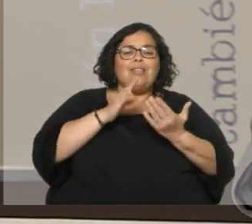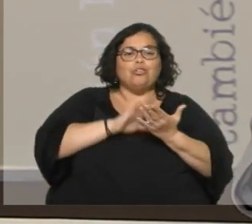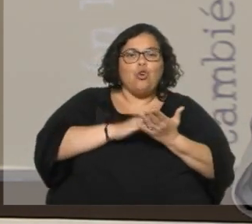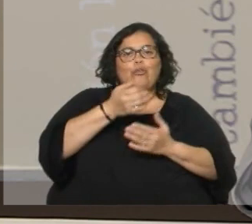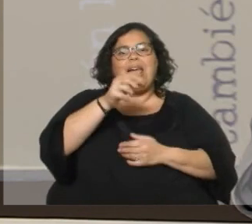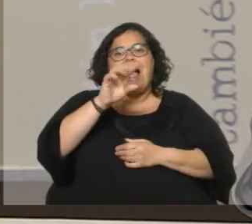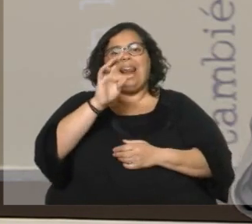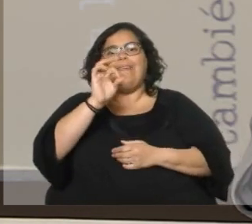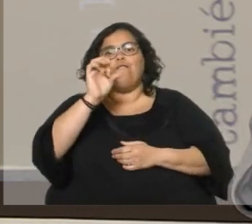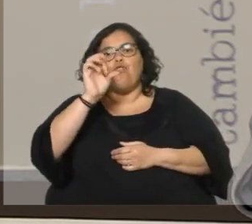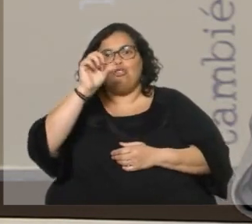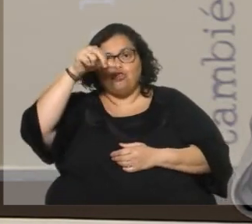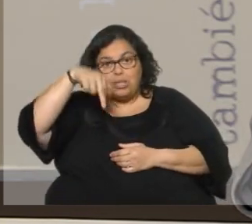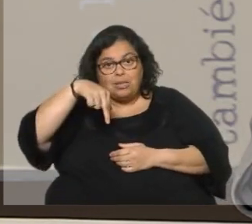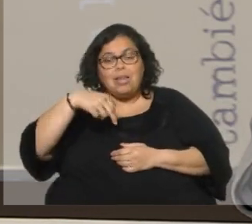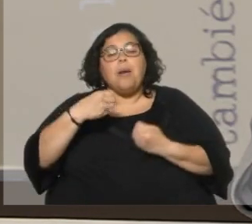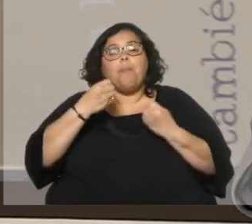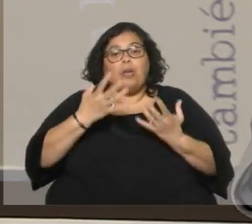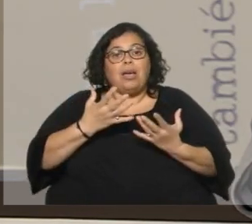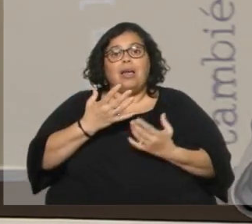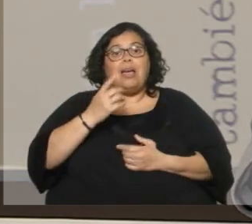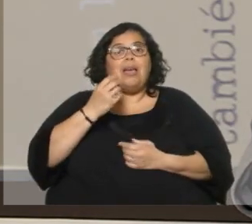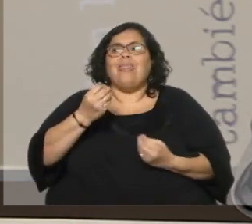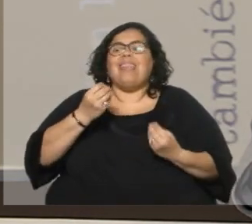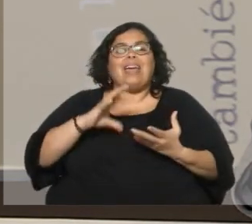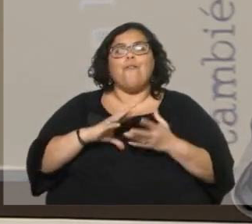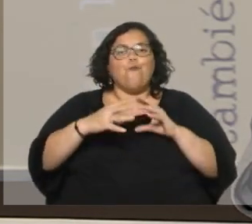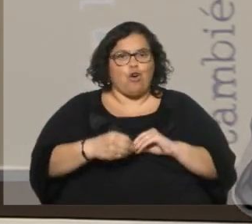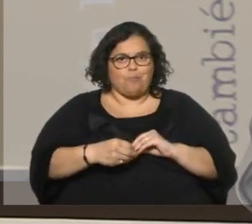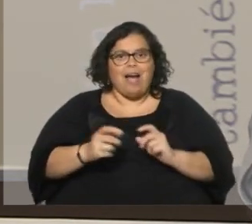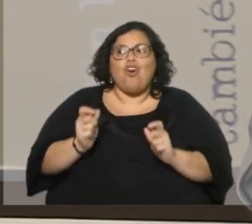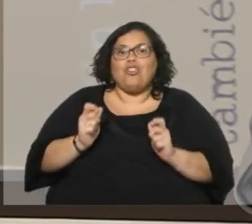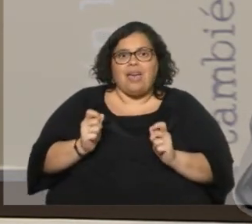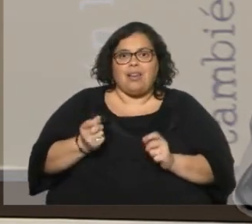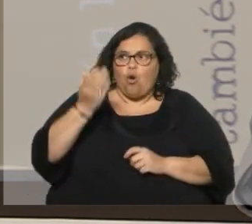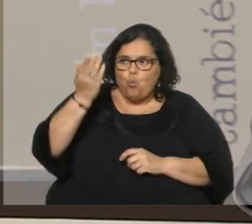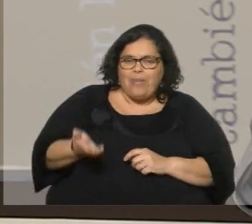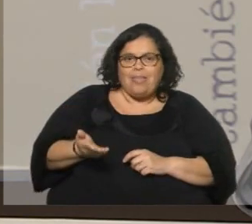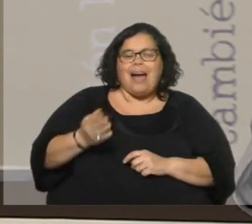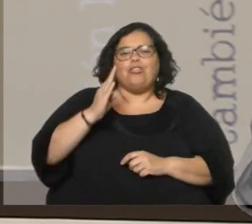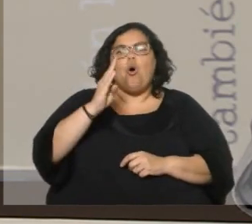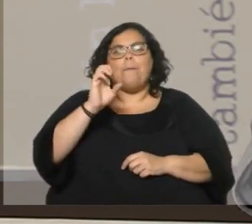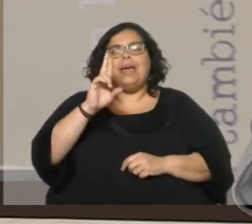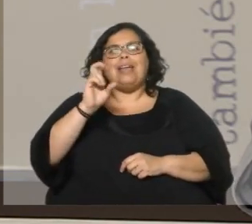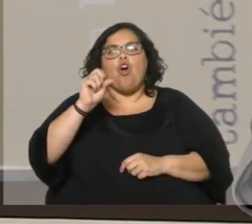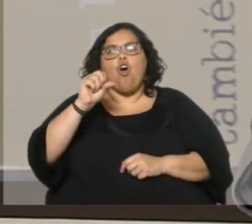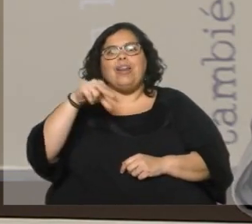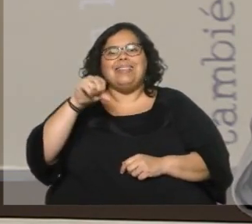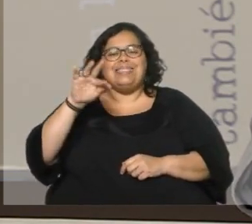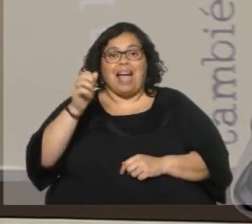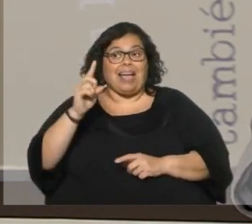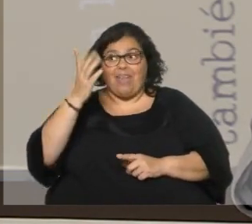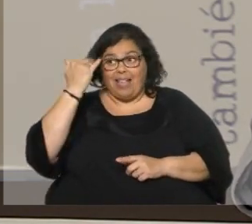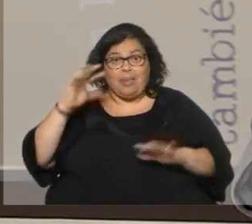Alfonsín y de su partido. Y lo hizo de la manera más impensada. De la mano del candidato peronista. De aquellos peronistas que habían prendido fuego